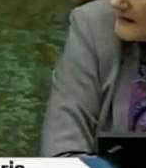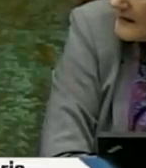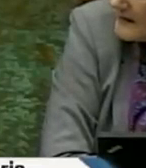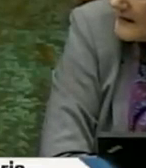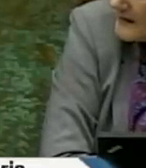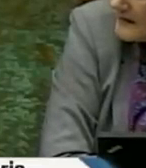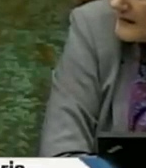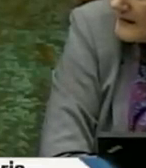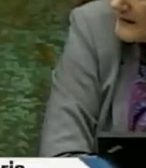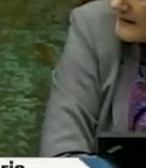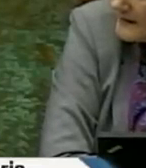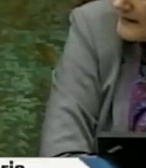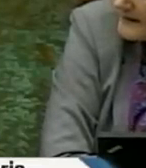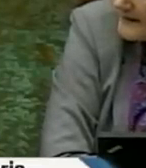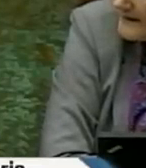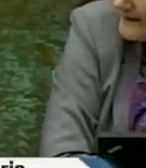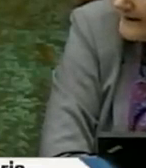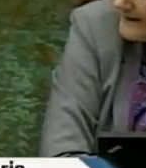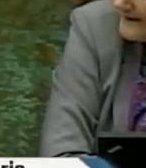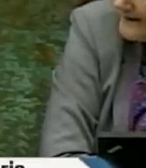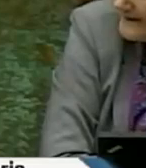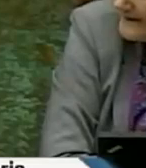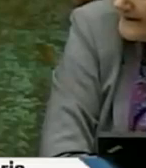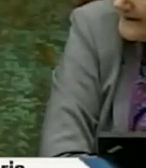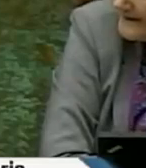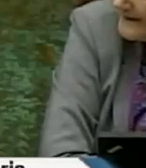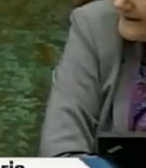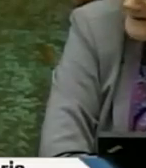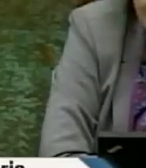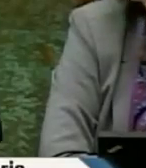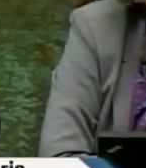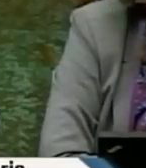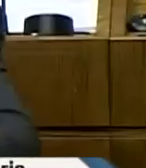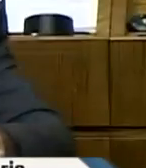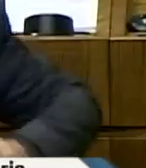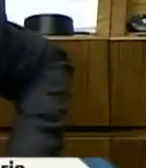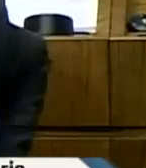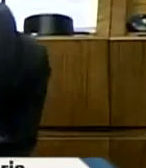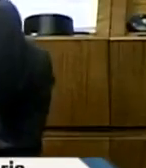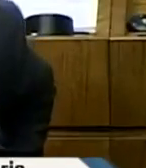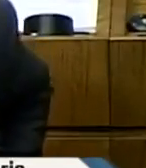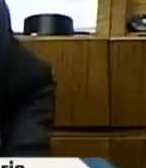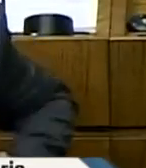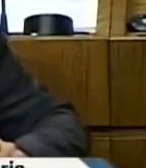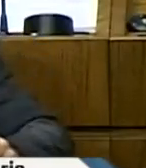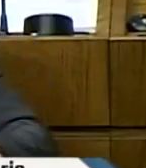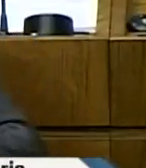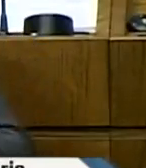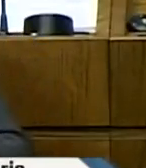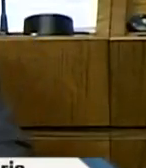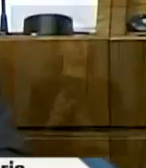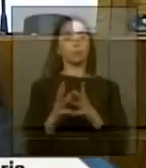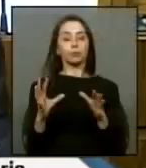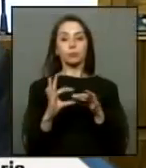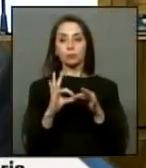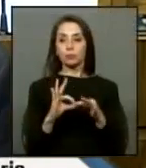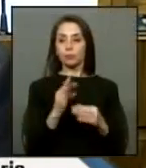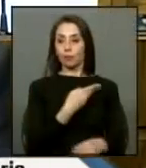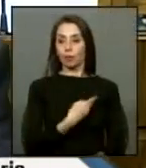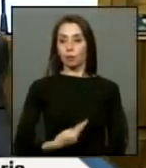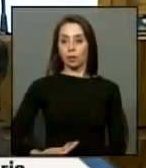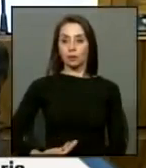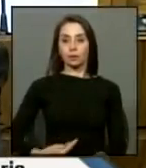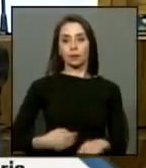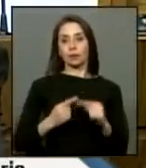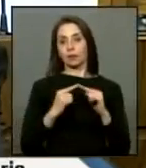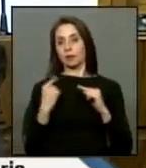Unión Demócrata Independiente diputado señor de Musí tiene la palabra bueno muchas gracias presidente saludar a